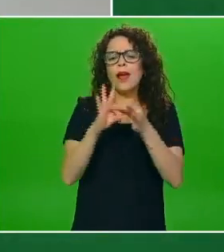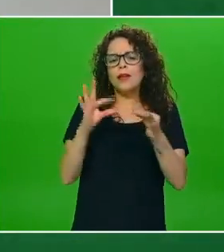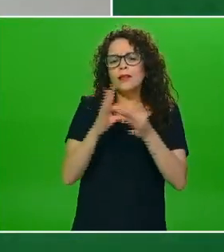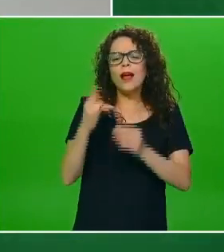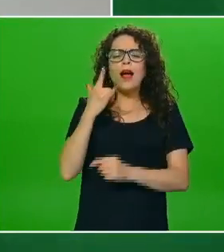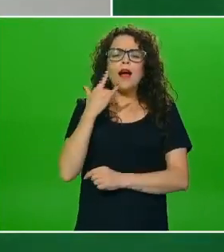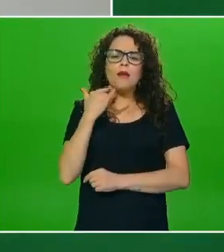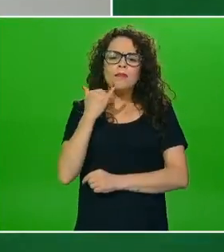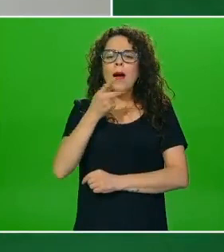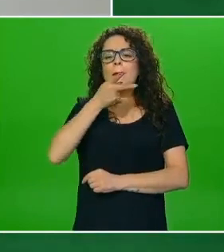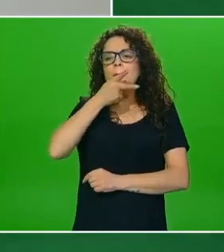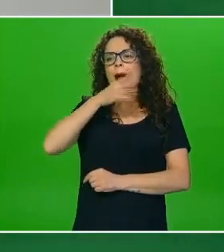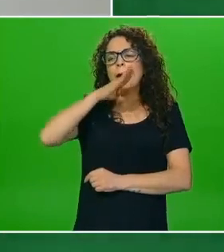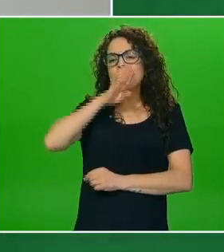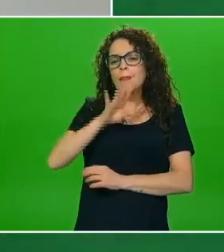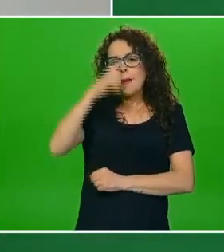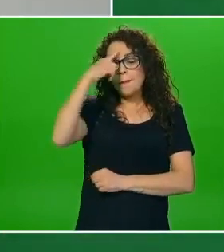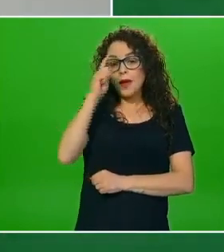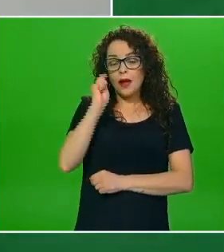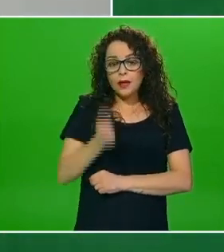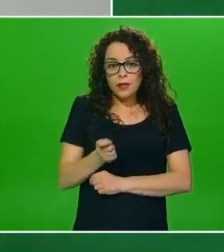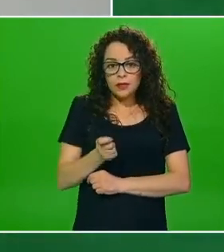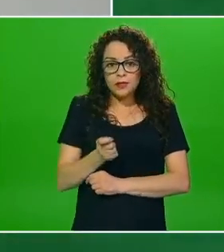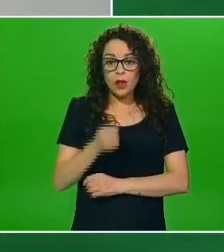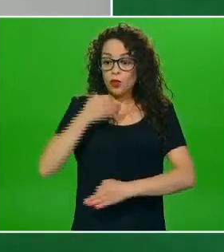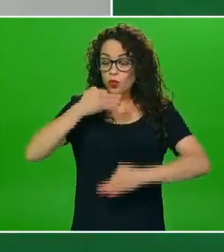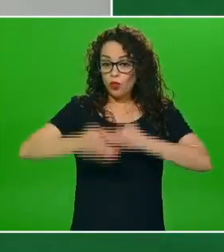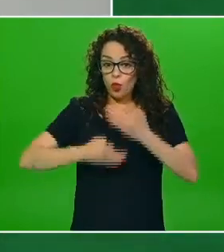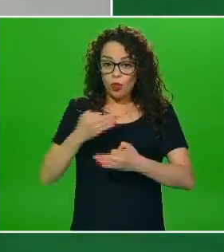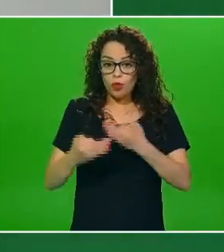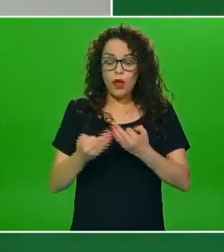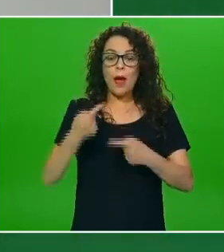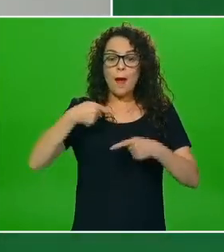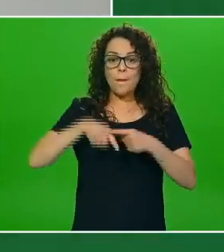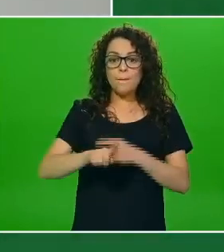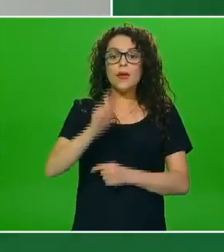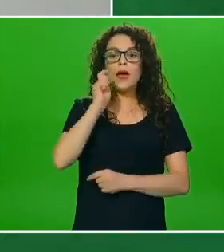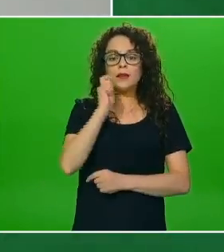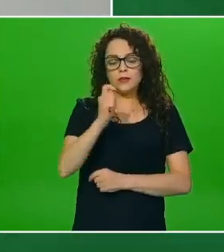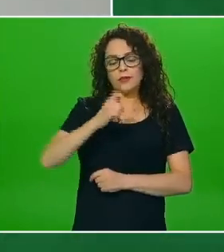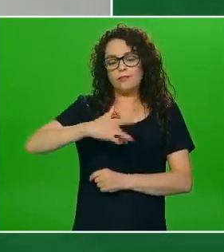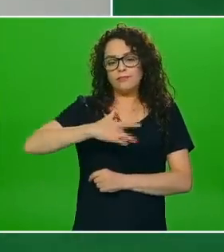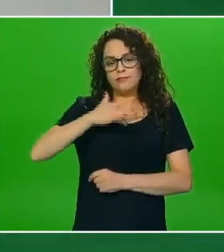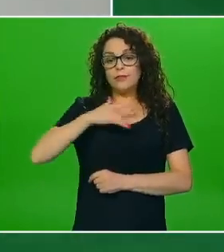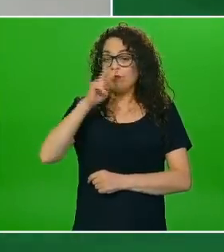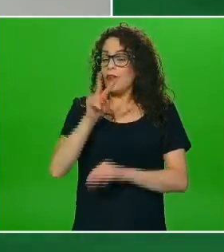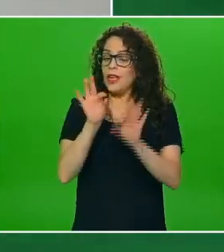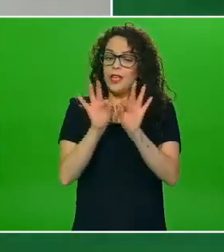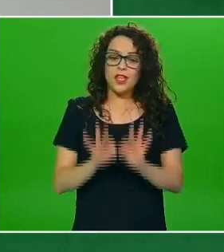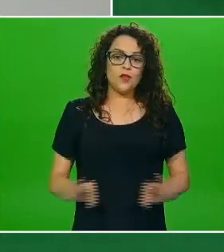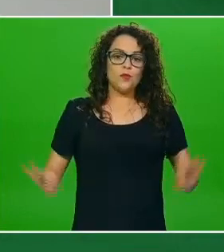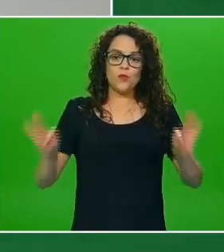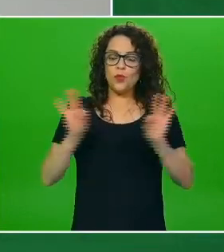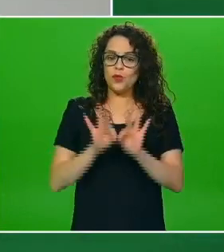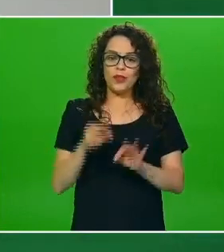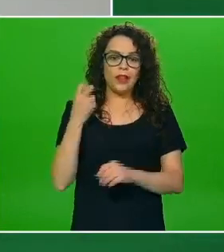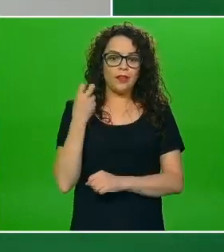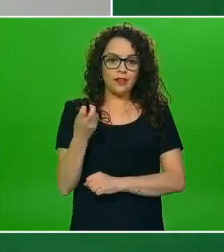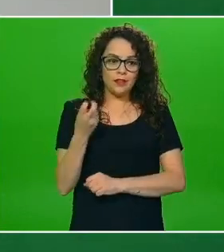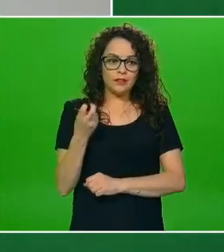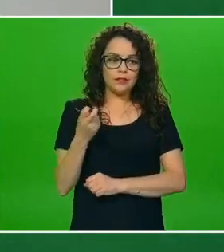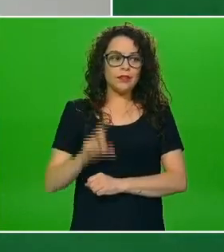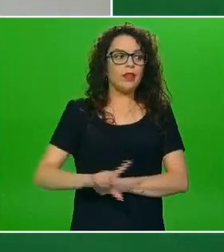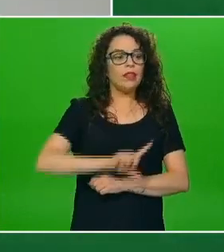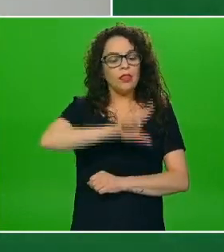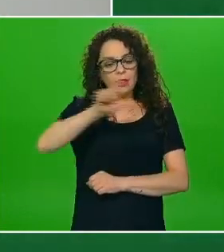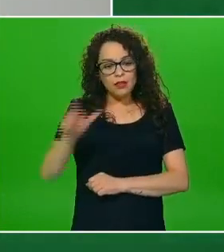e hijos sensibilizar entre todos sobre la importancia que tiene la alimentación y esto llevar a